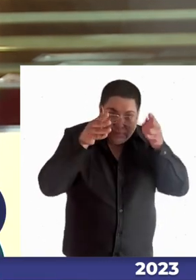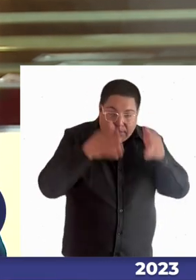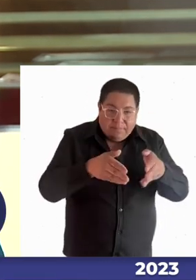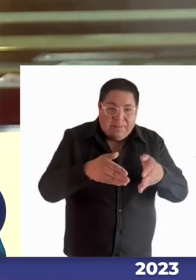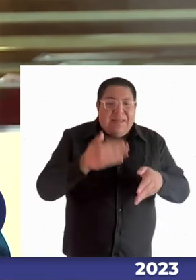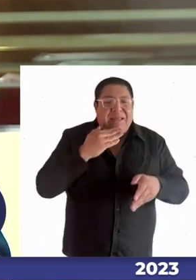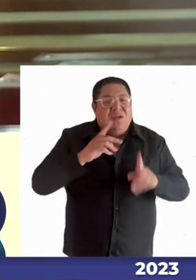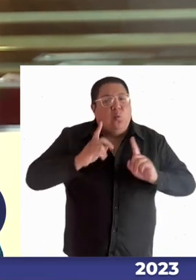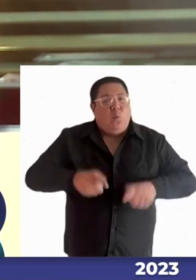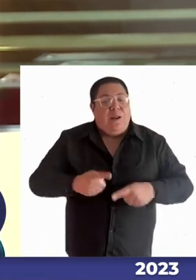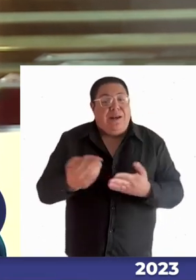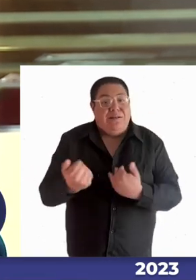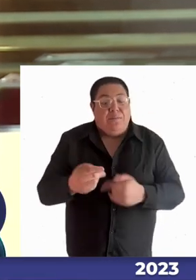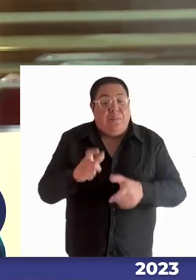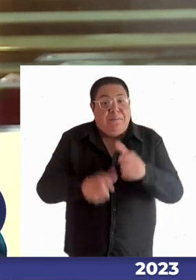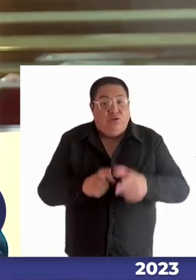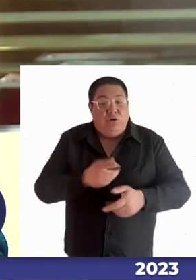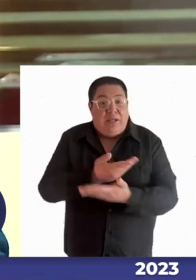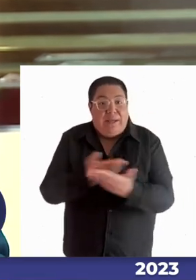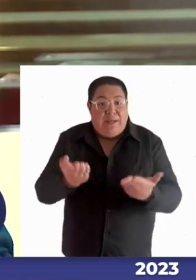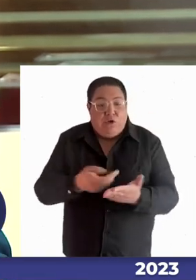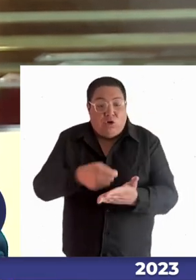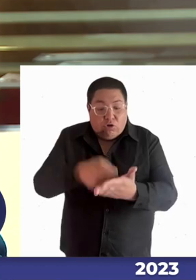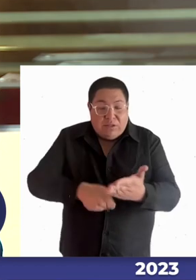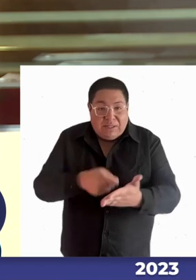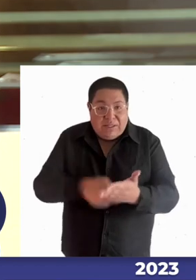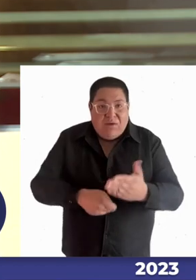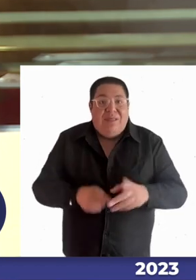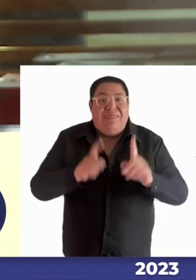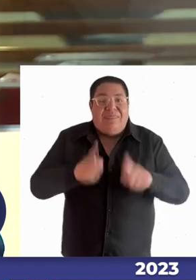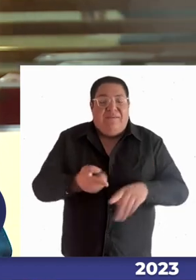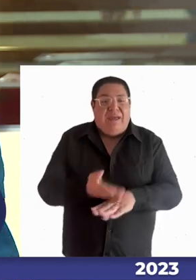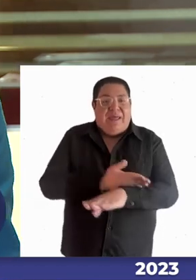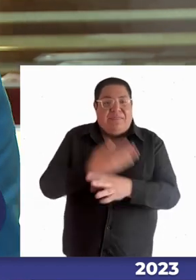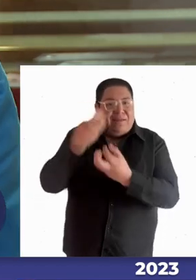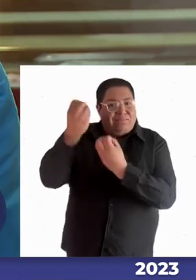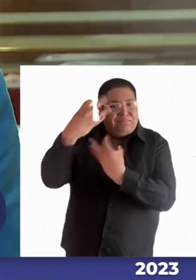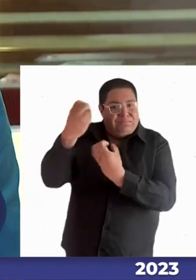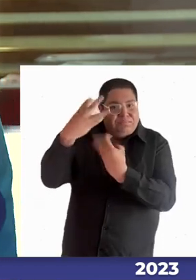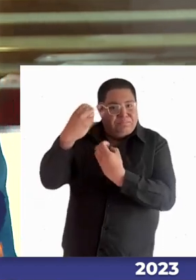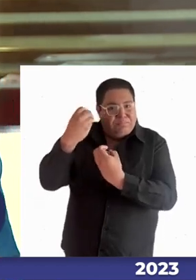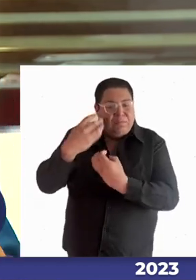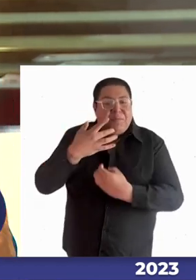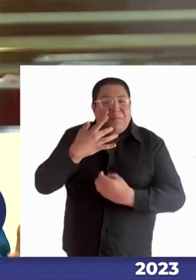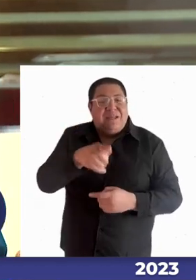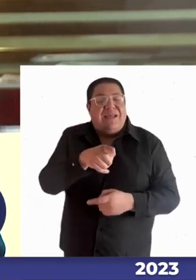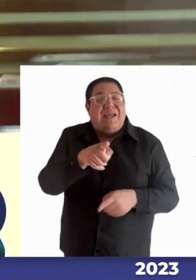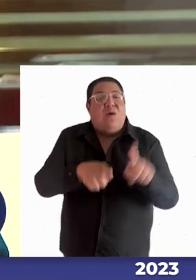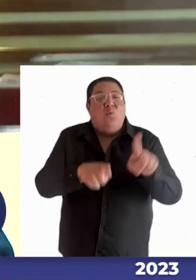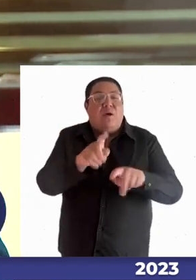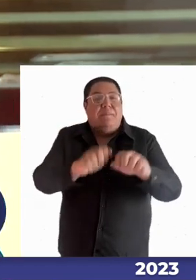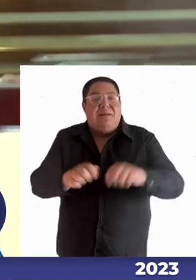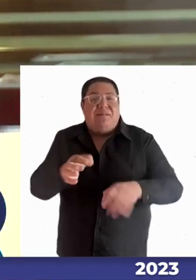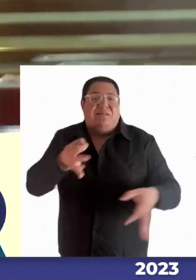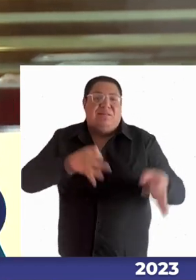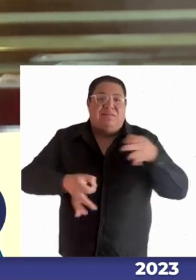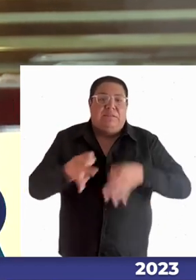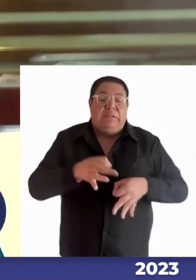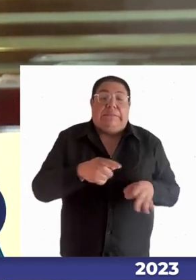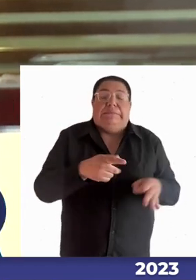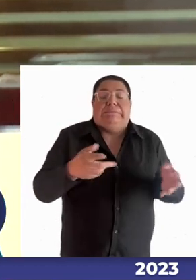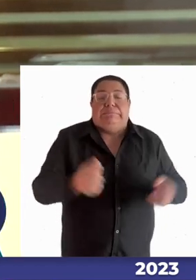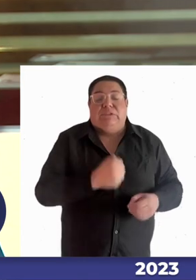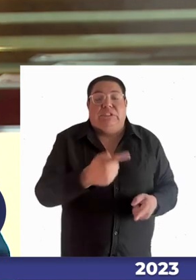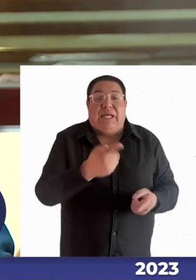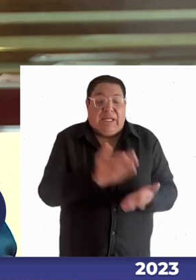que quienes vayan a ser contratados estén capacitados porque también nos decían las empresas en las escuelas especiales por